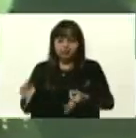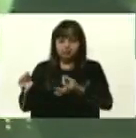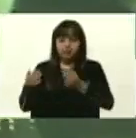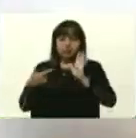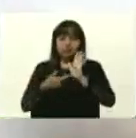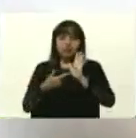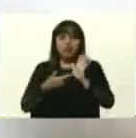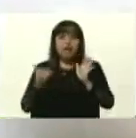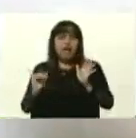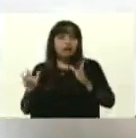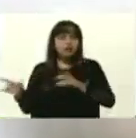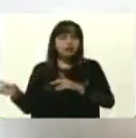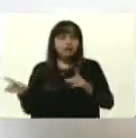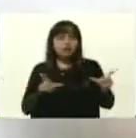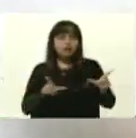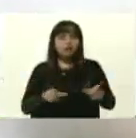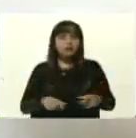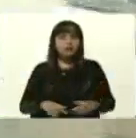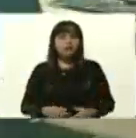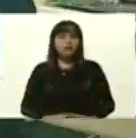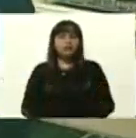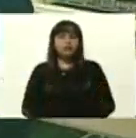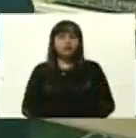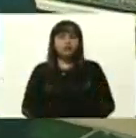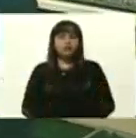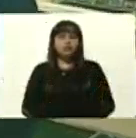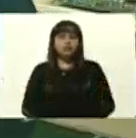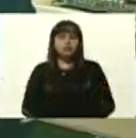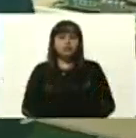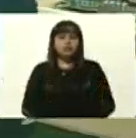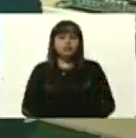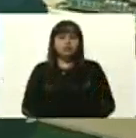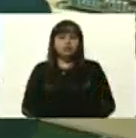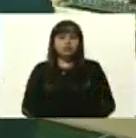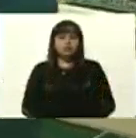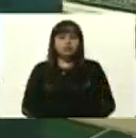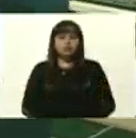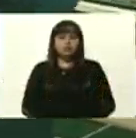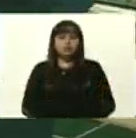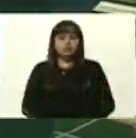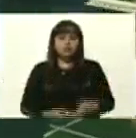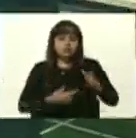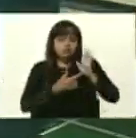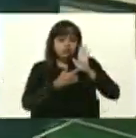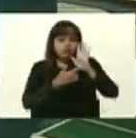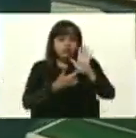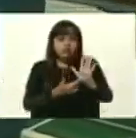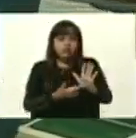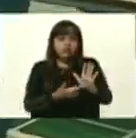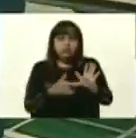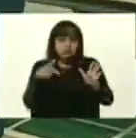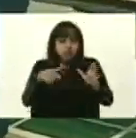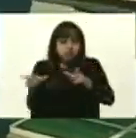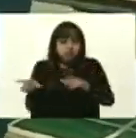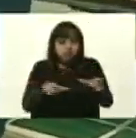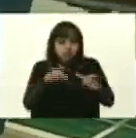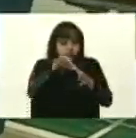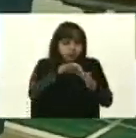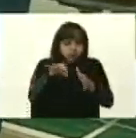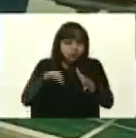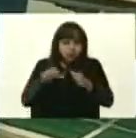ya producida, una de las tarjetas en producción al cual, bueno, con tecnología,